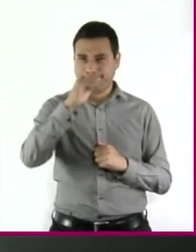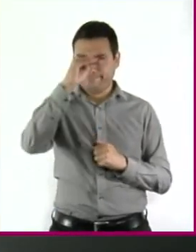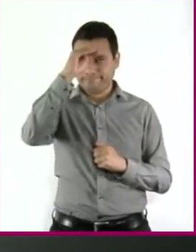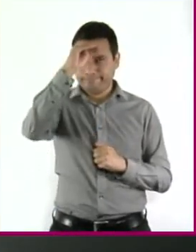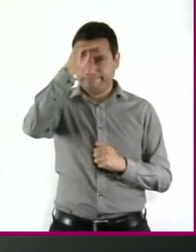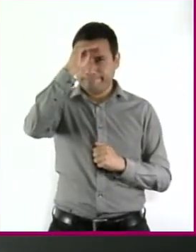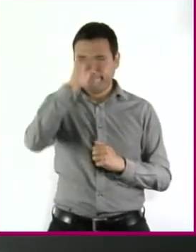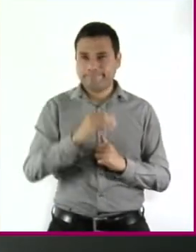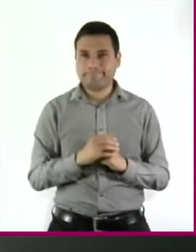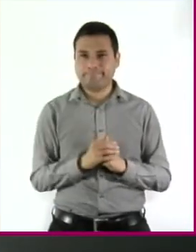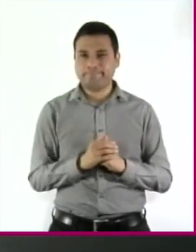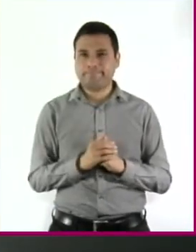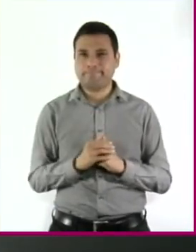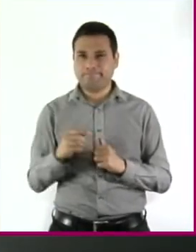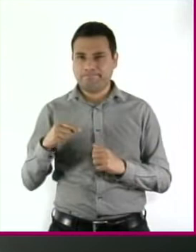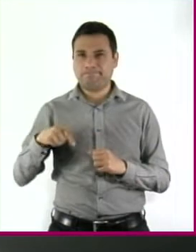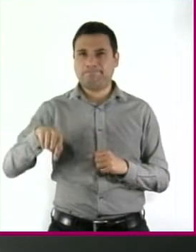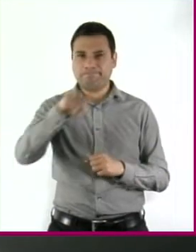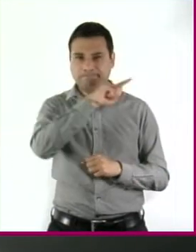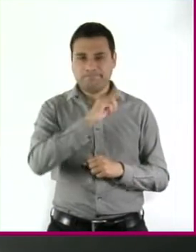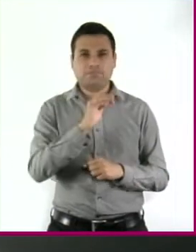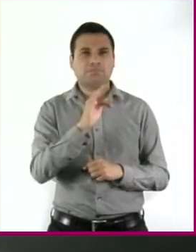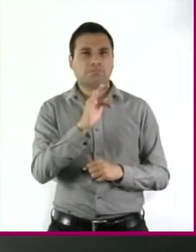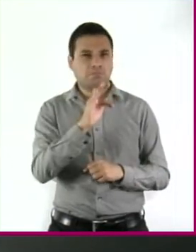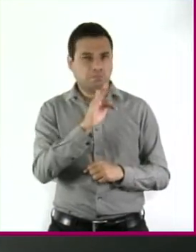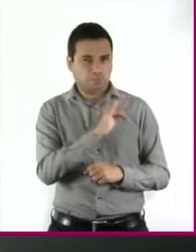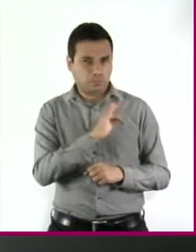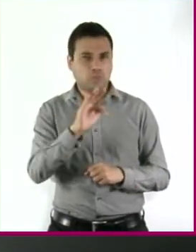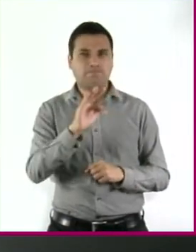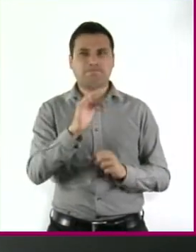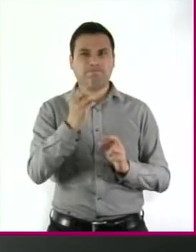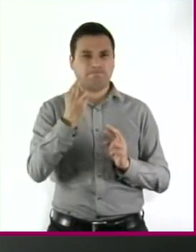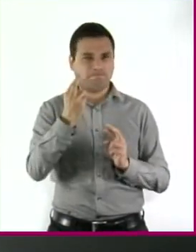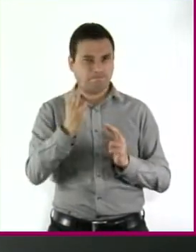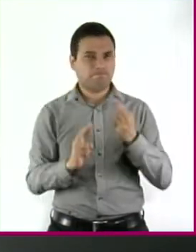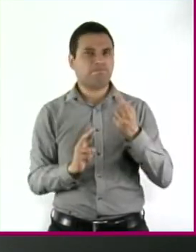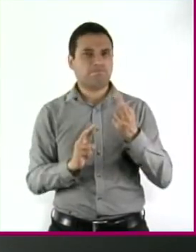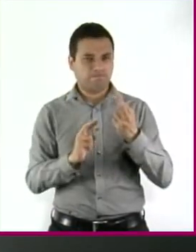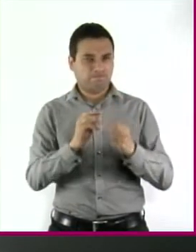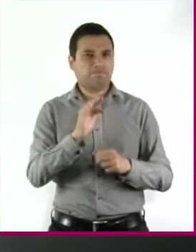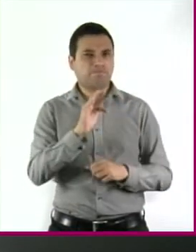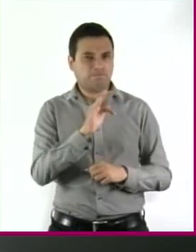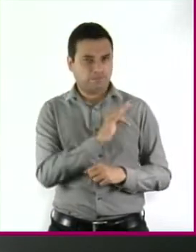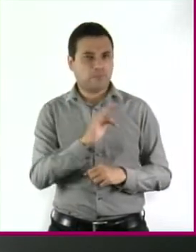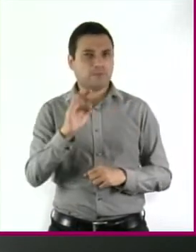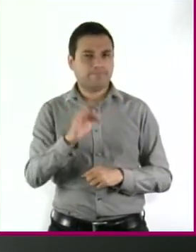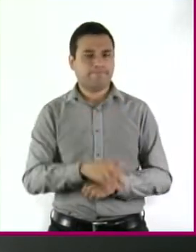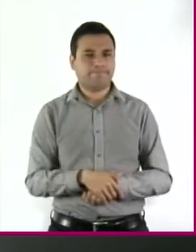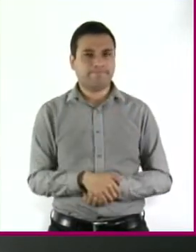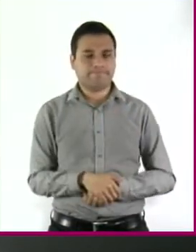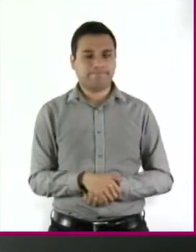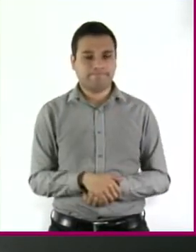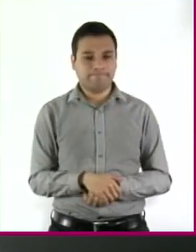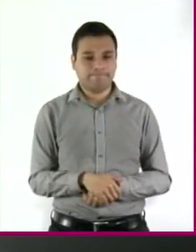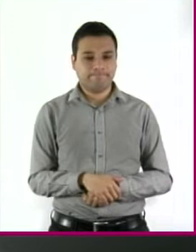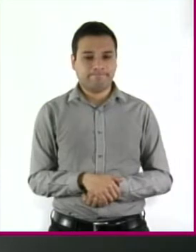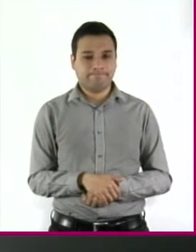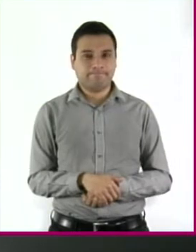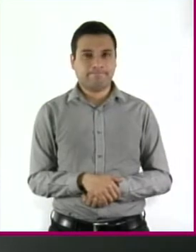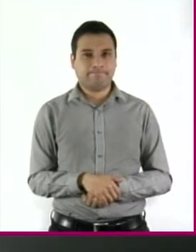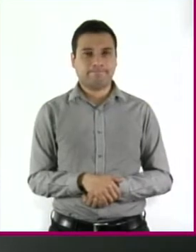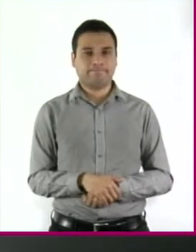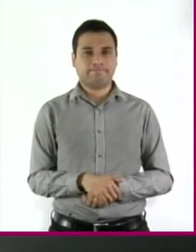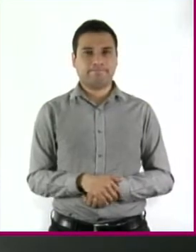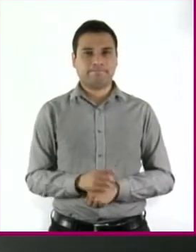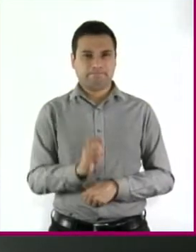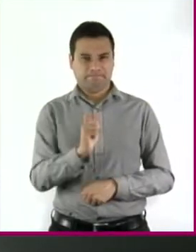podemos tener para oponernos, protestar o desobedecer. Me refiero a